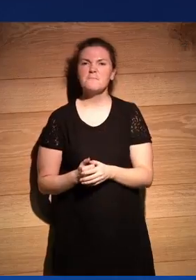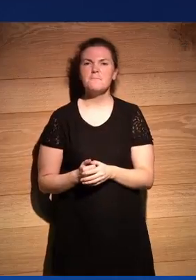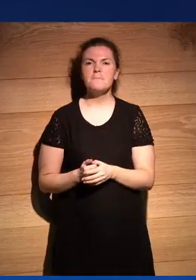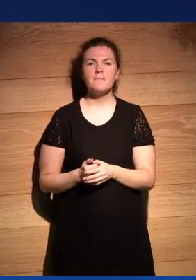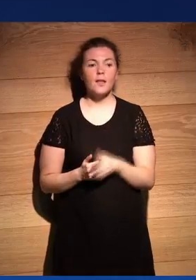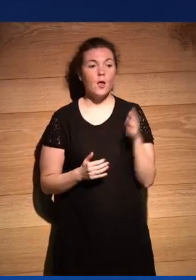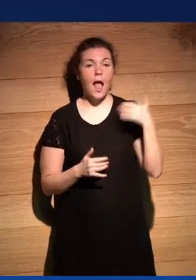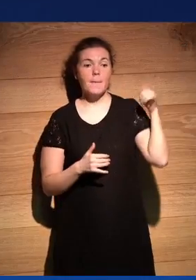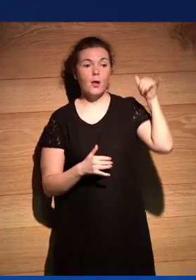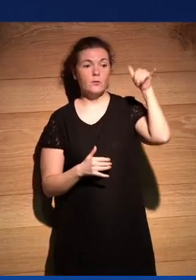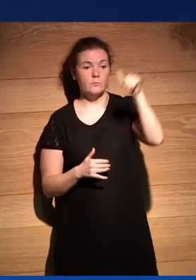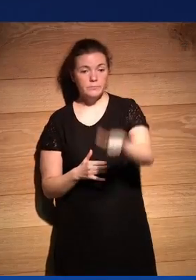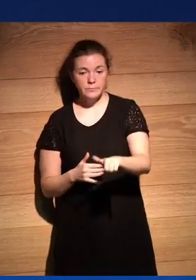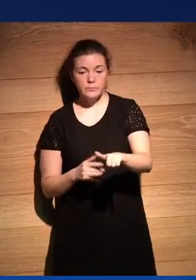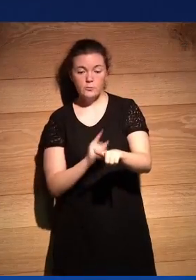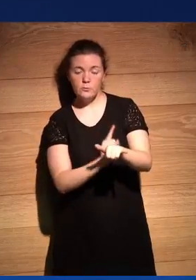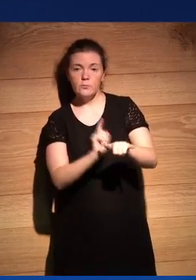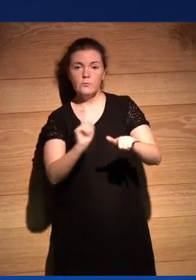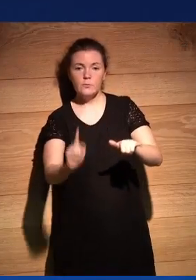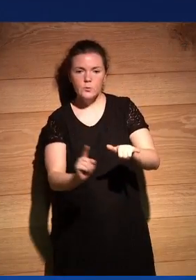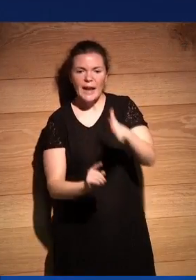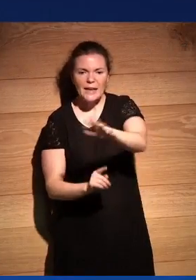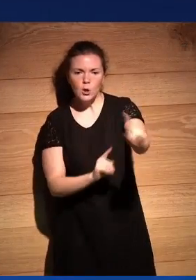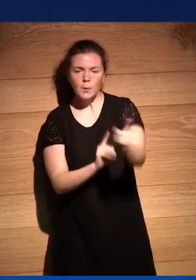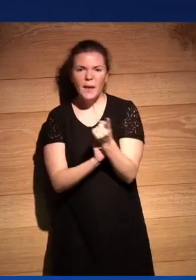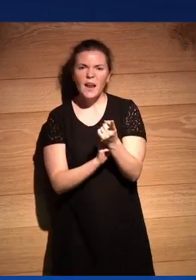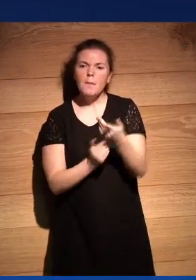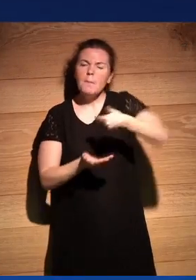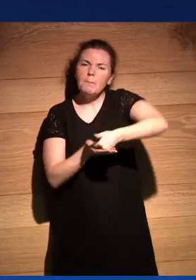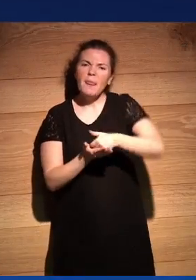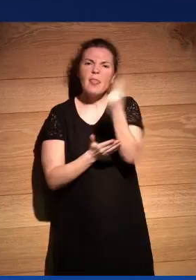caer en el desierto y que parezca un niño que te pida que dibujes un cordero es un poco raro pero bueno